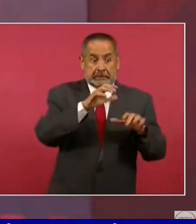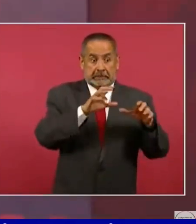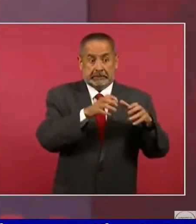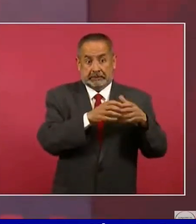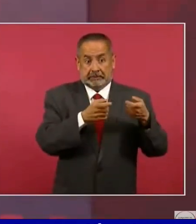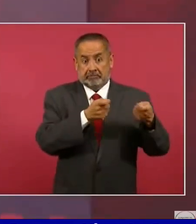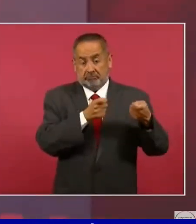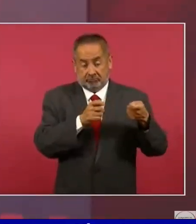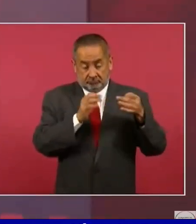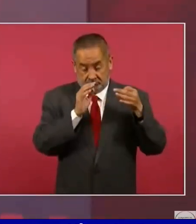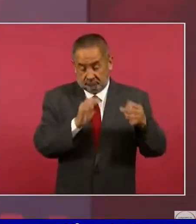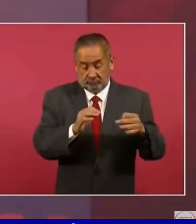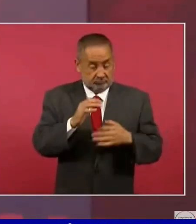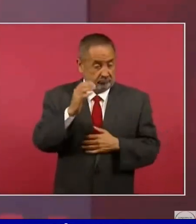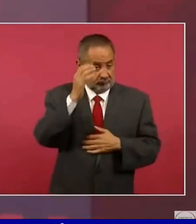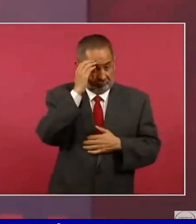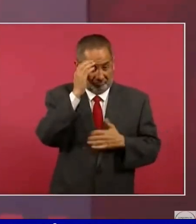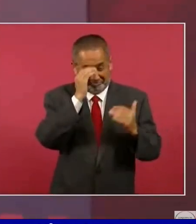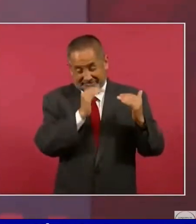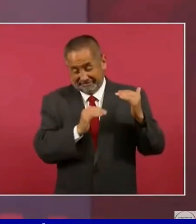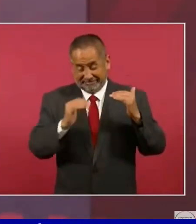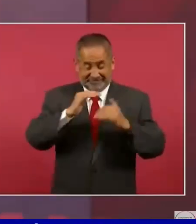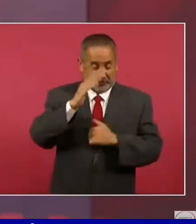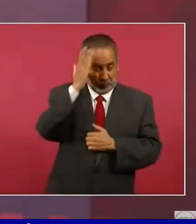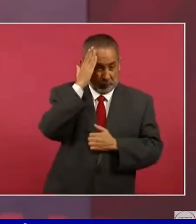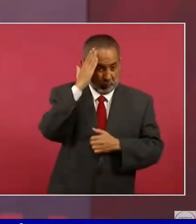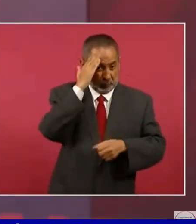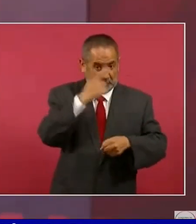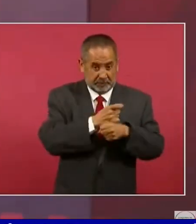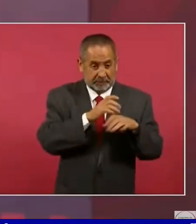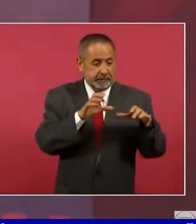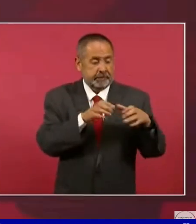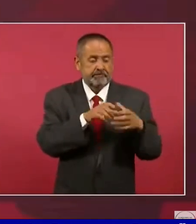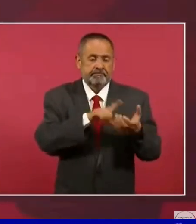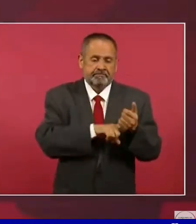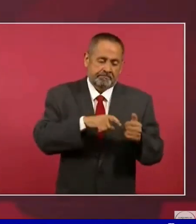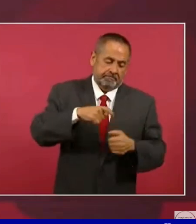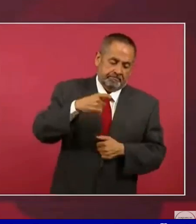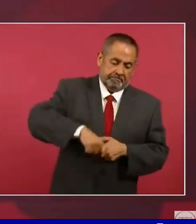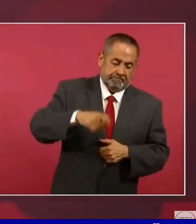los capos de capos del poder económico,